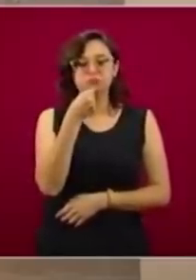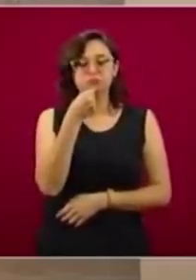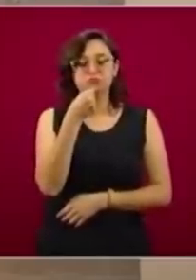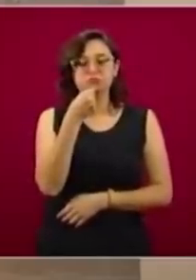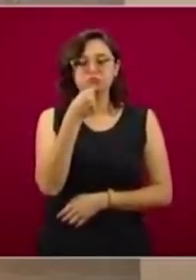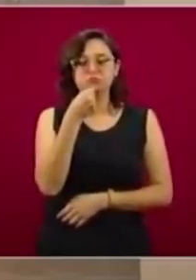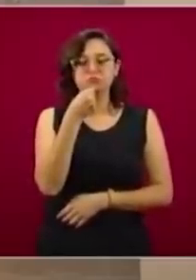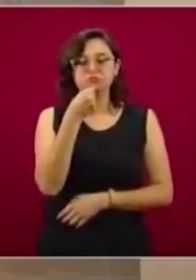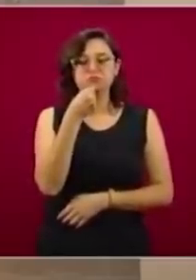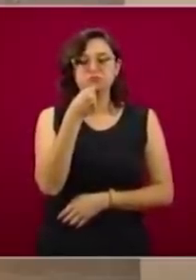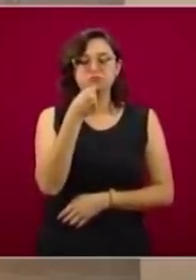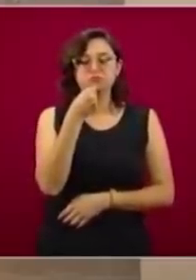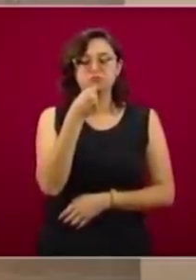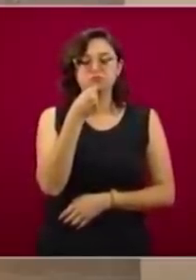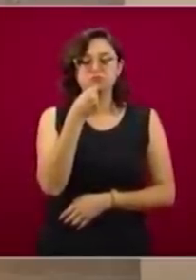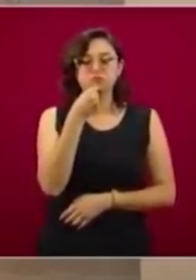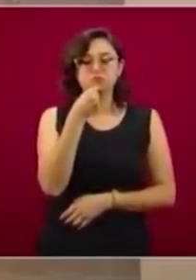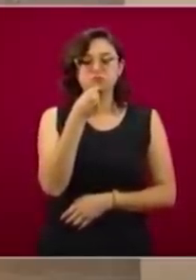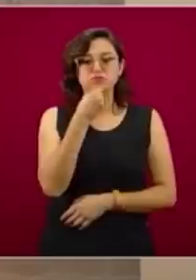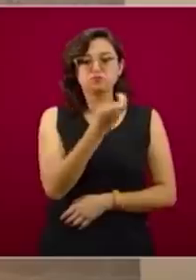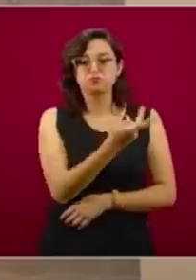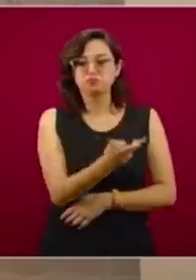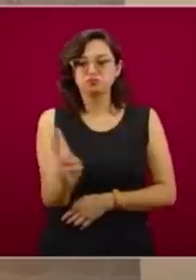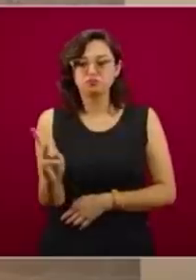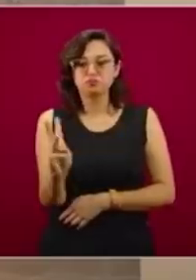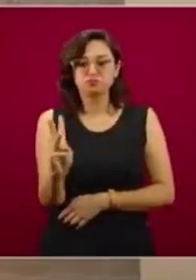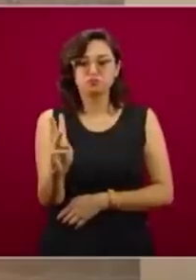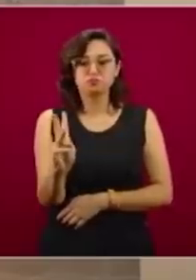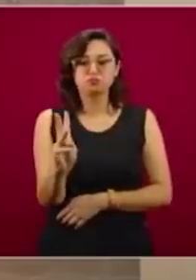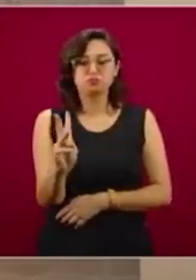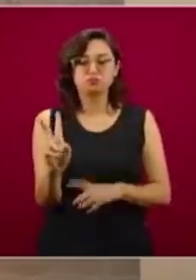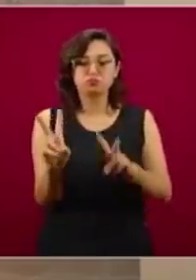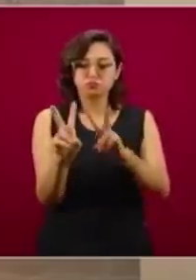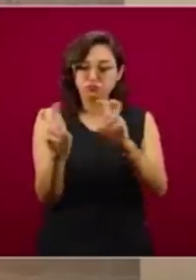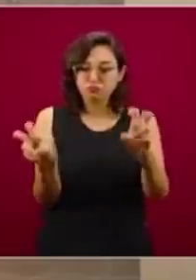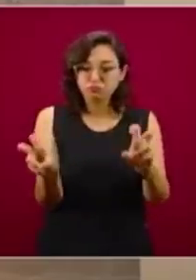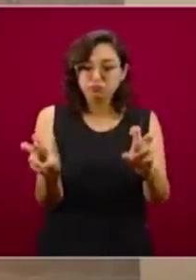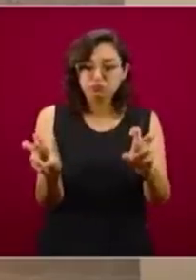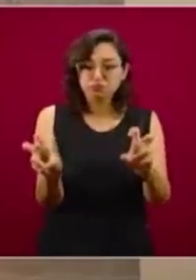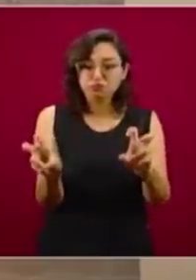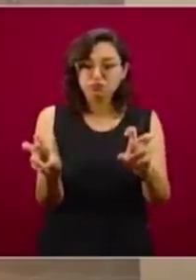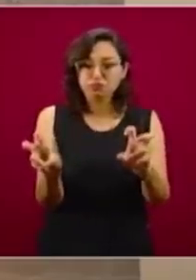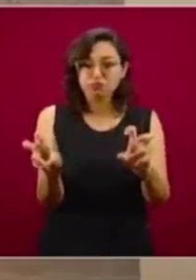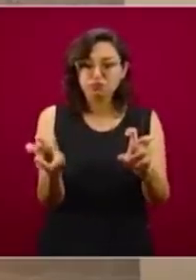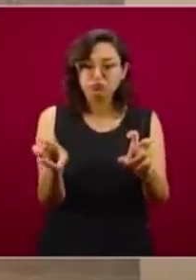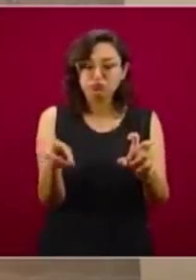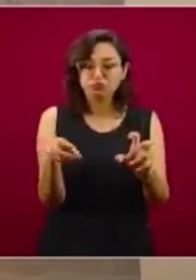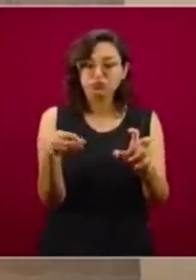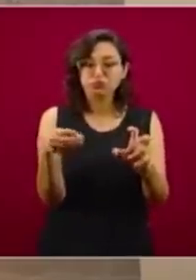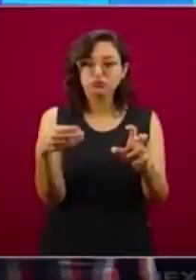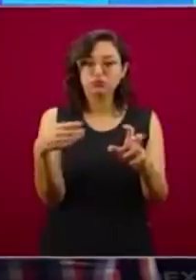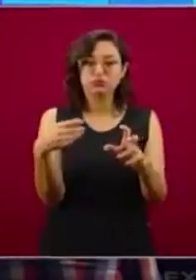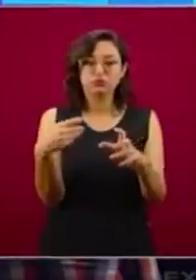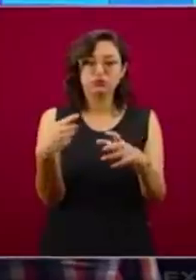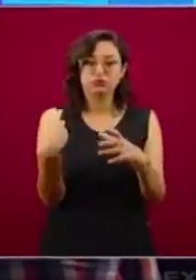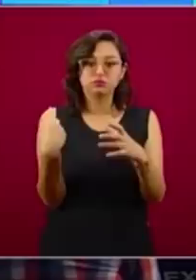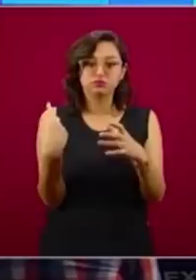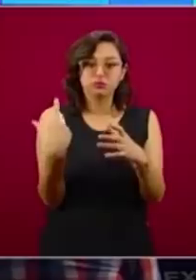ningún contenido que vaya a ser después